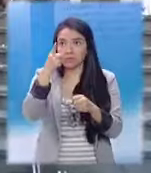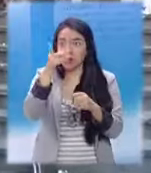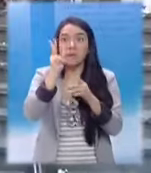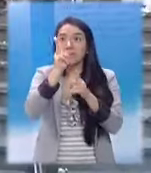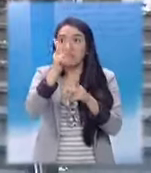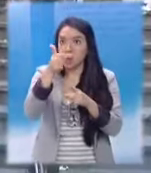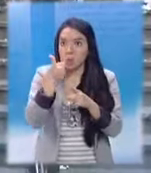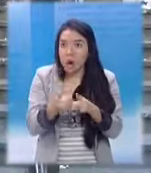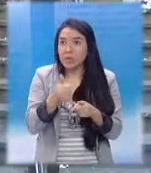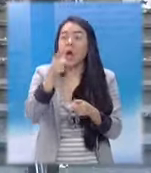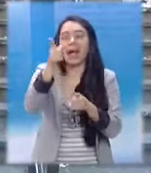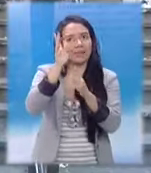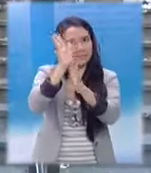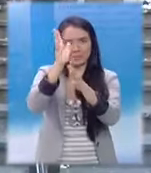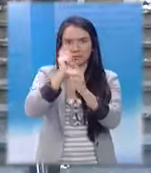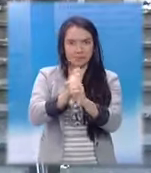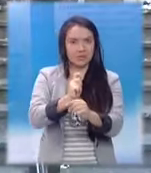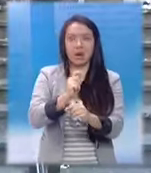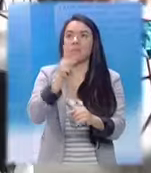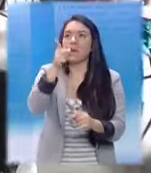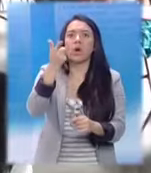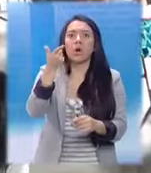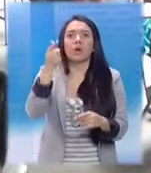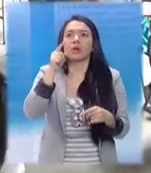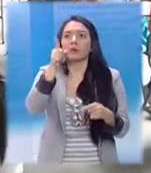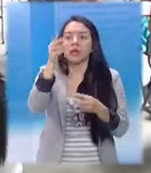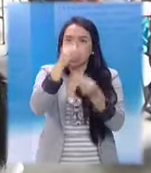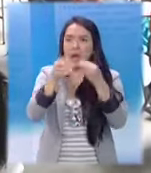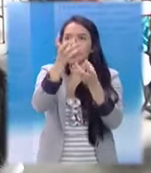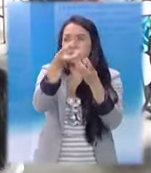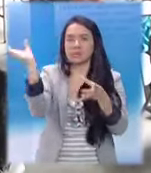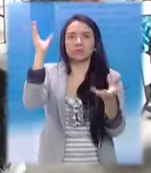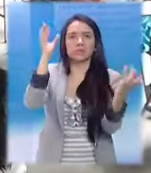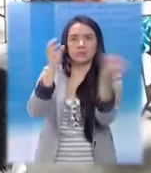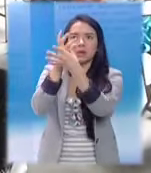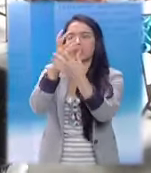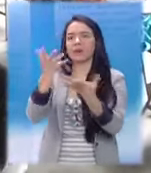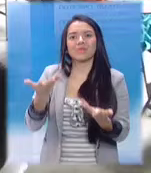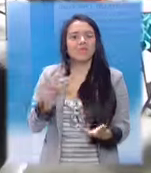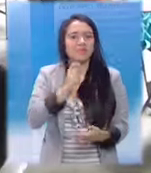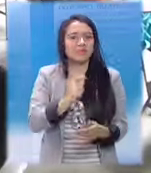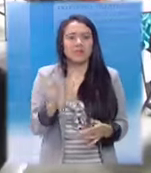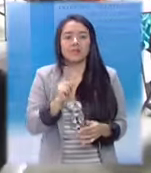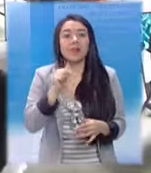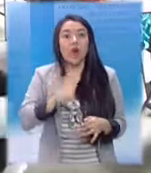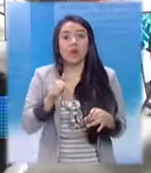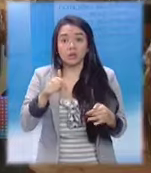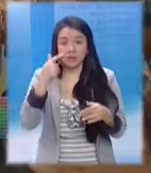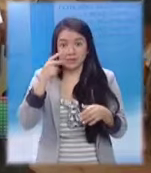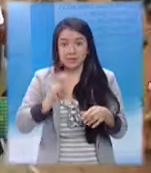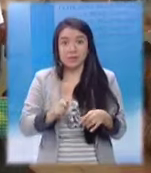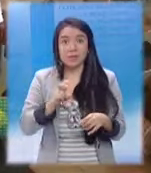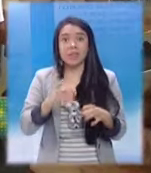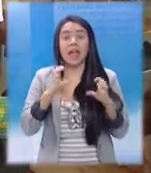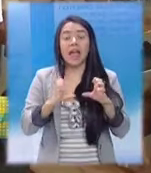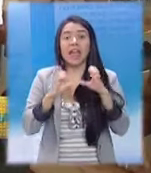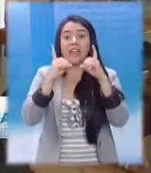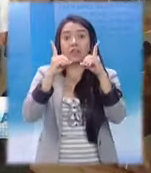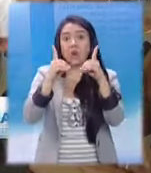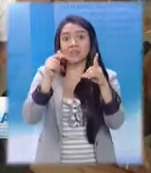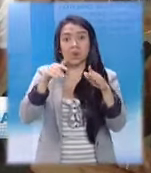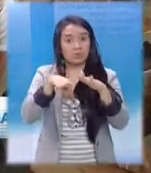contrataciones no está al ritmo del signo 21. El único avance es la educación con la ampliación en la cobertura, por lo que debe